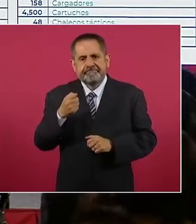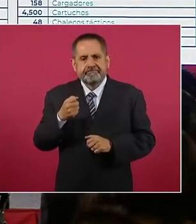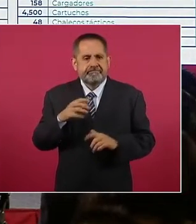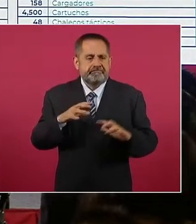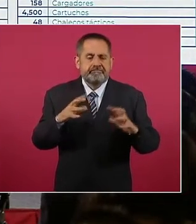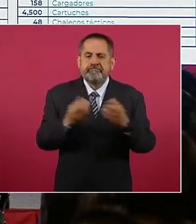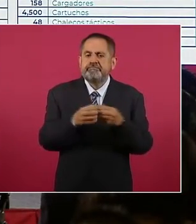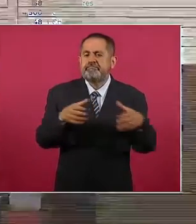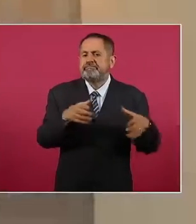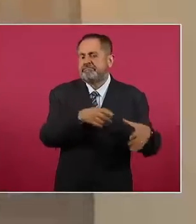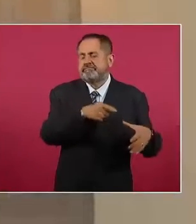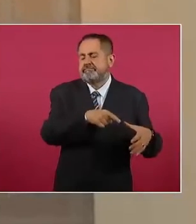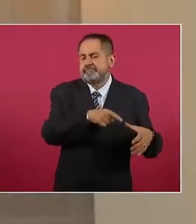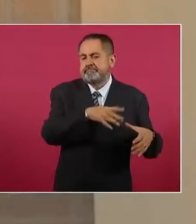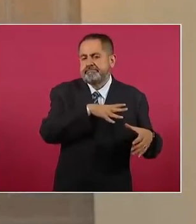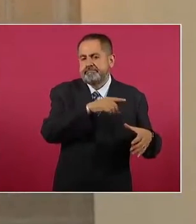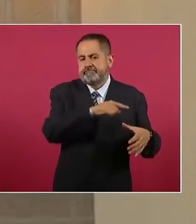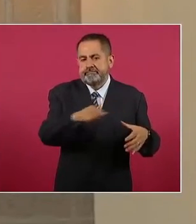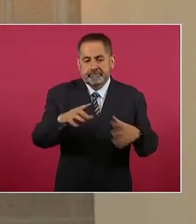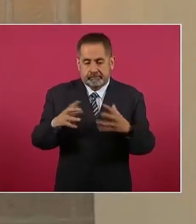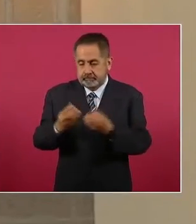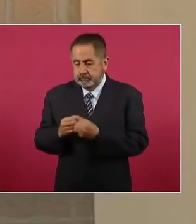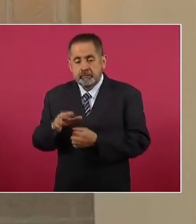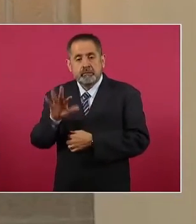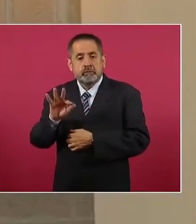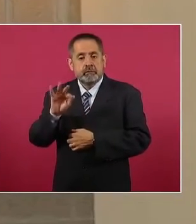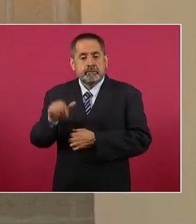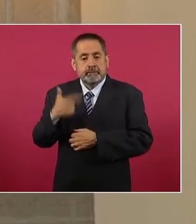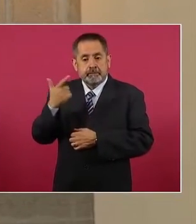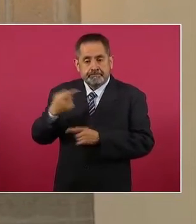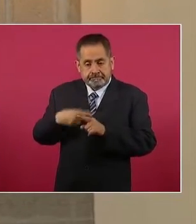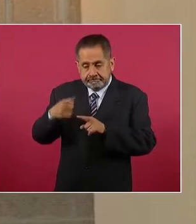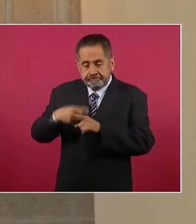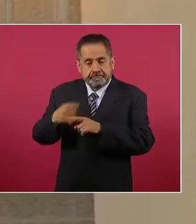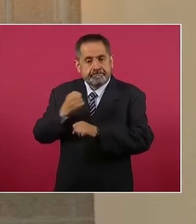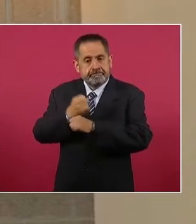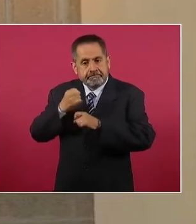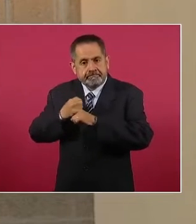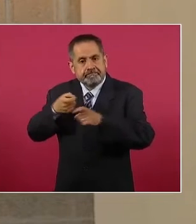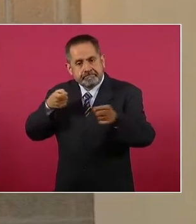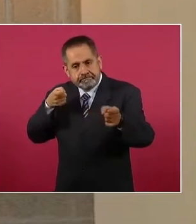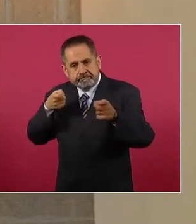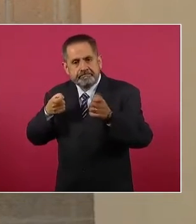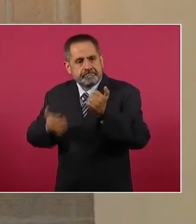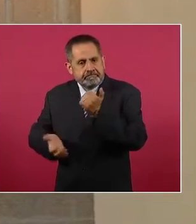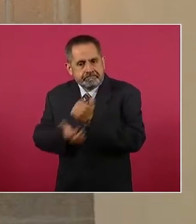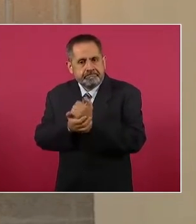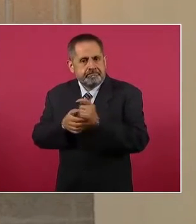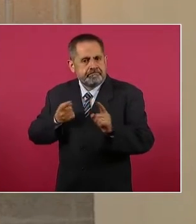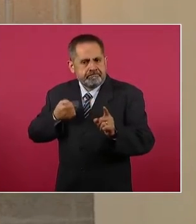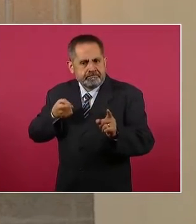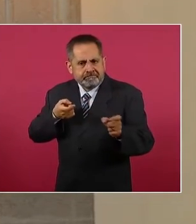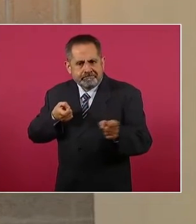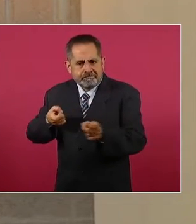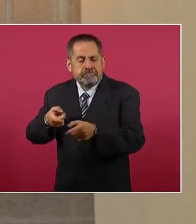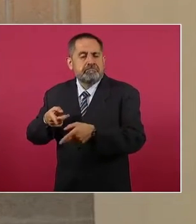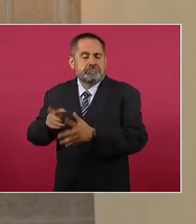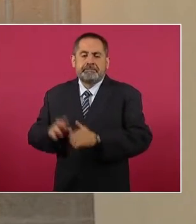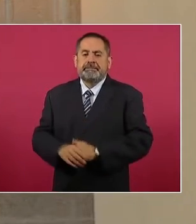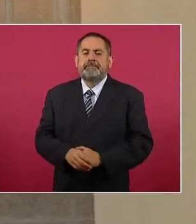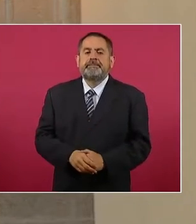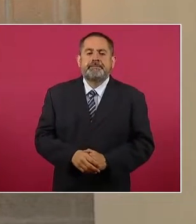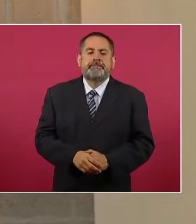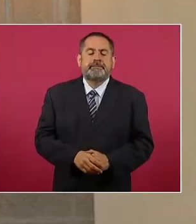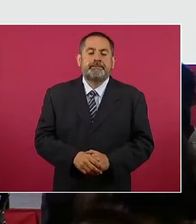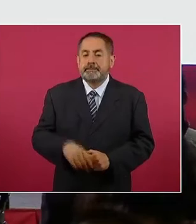47 armas largas en los tres operativos. Siguiente. También informamos